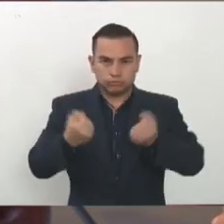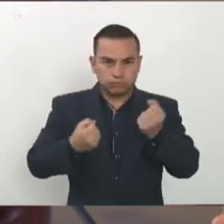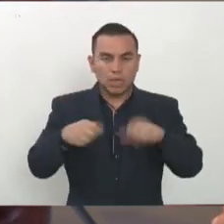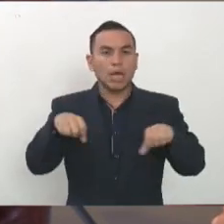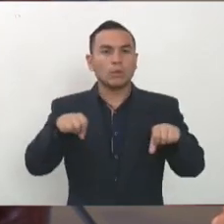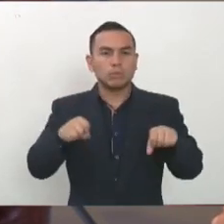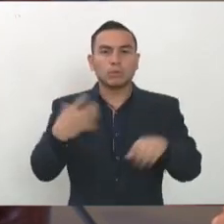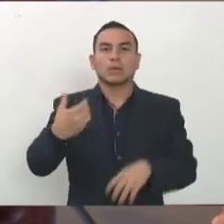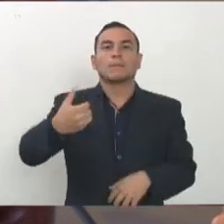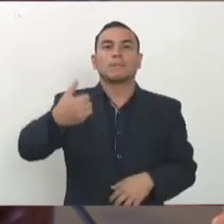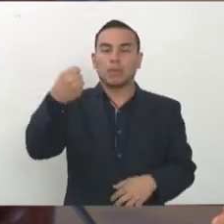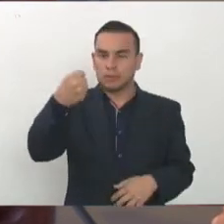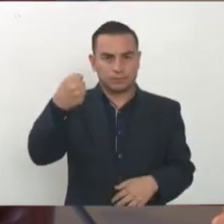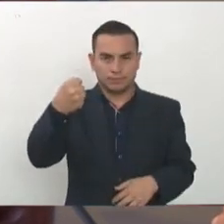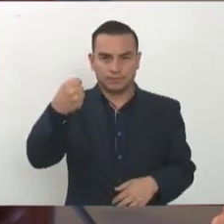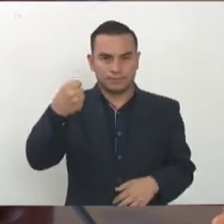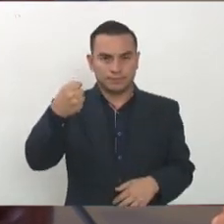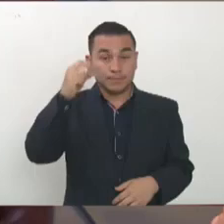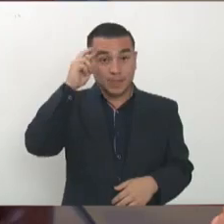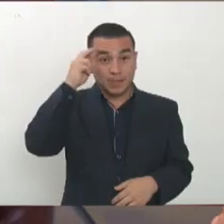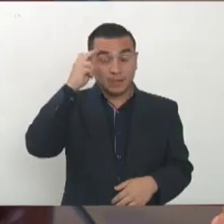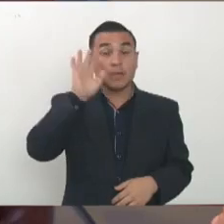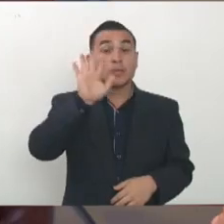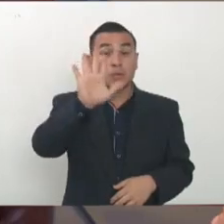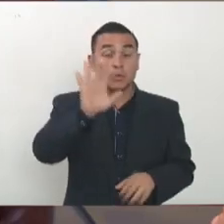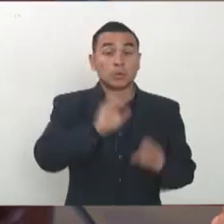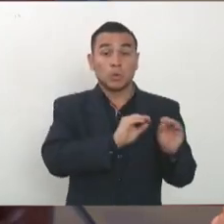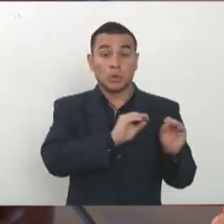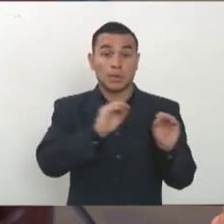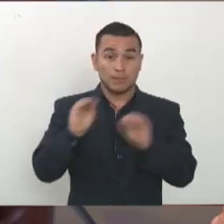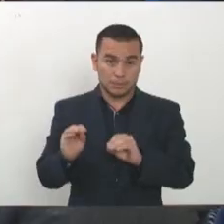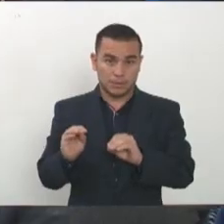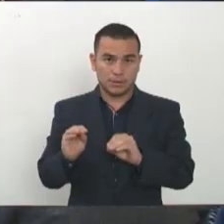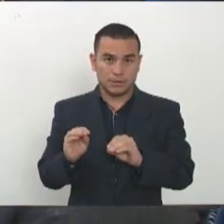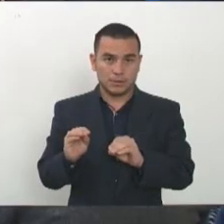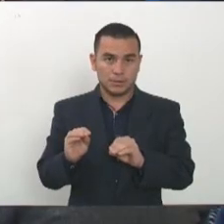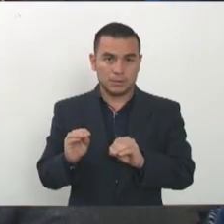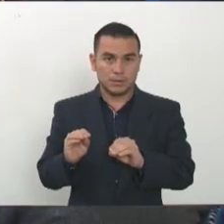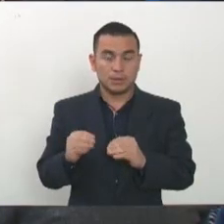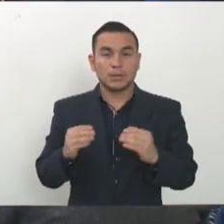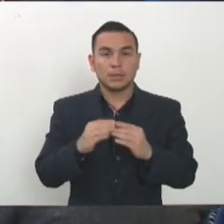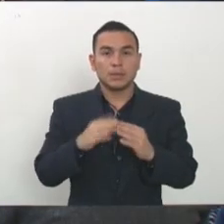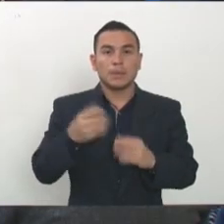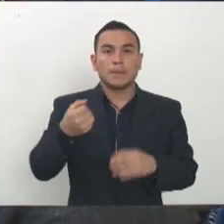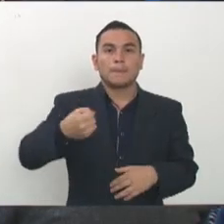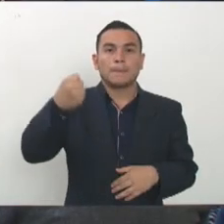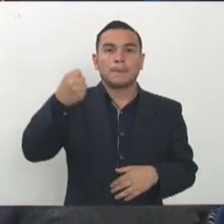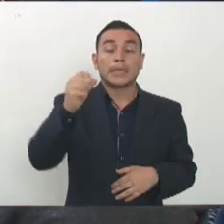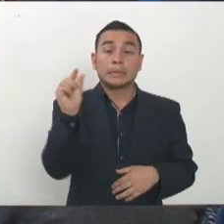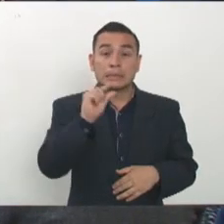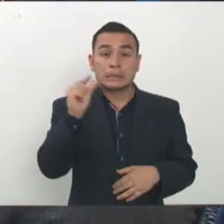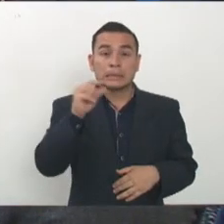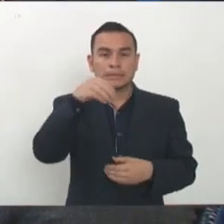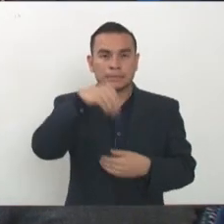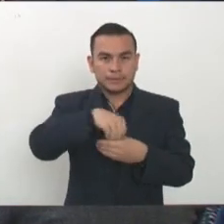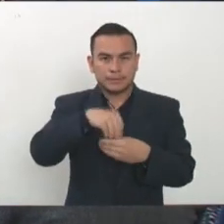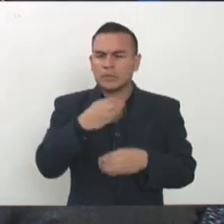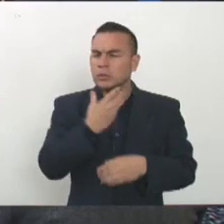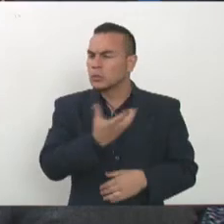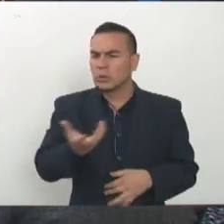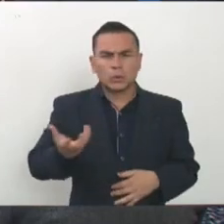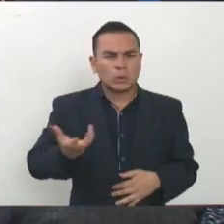también no tiene que pagarlos se aplica para estas medidas también se congela el cobro de los créditos hipotecarios es decir